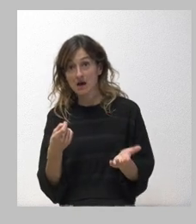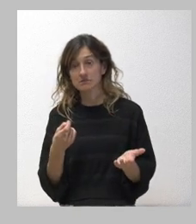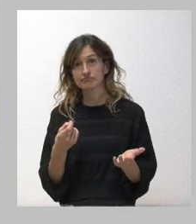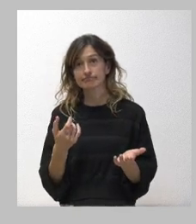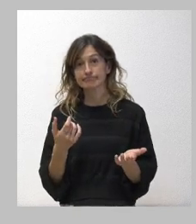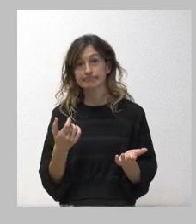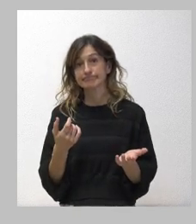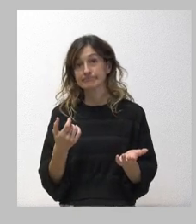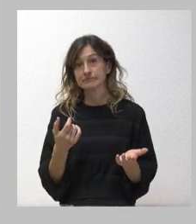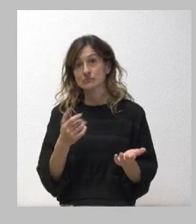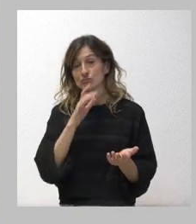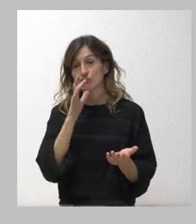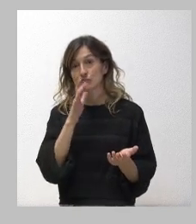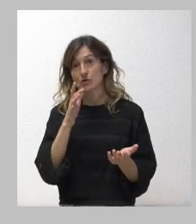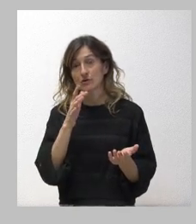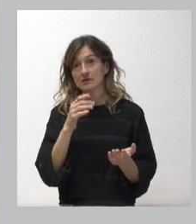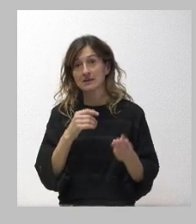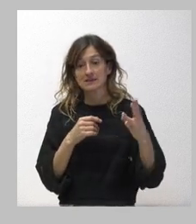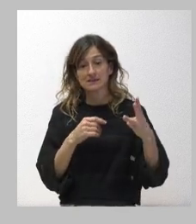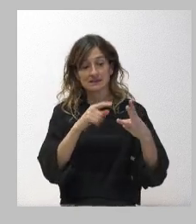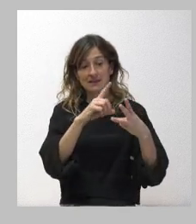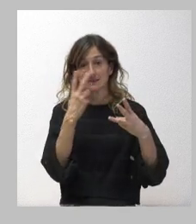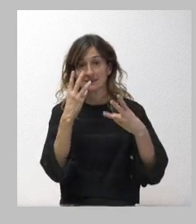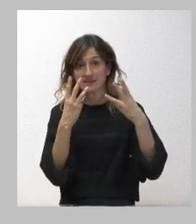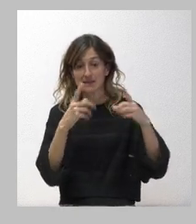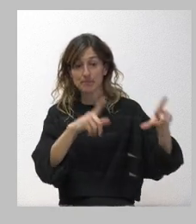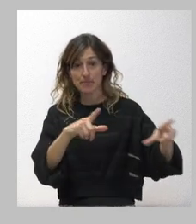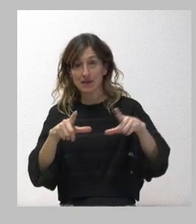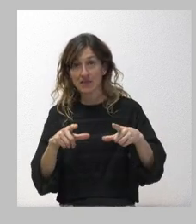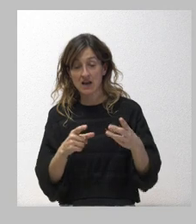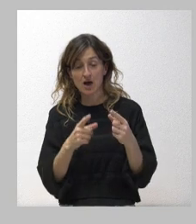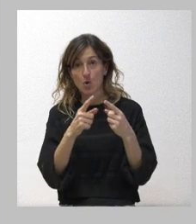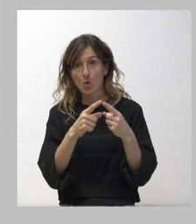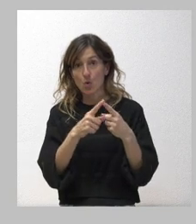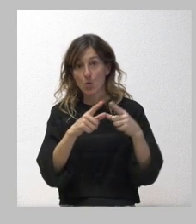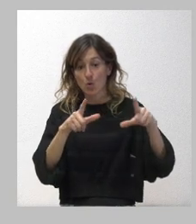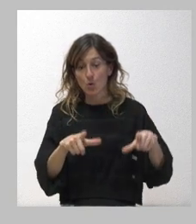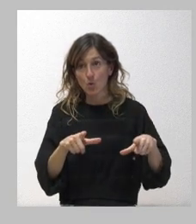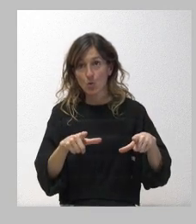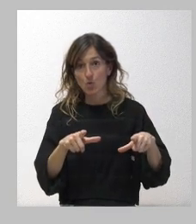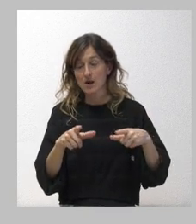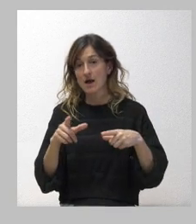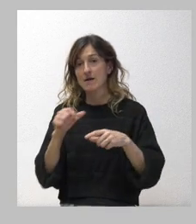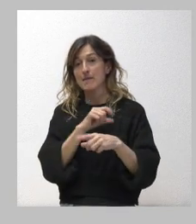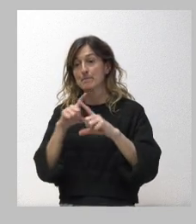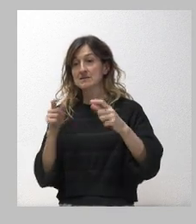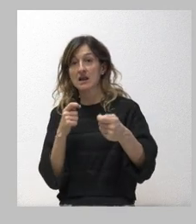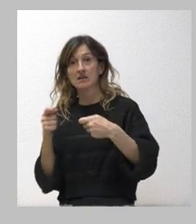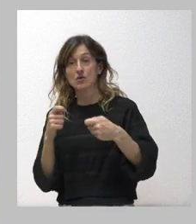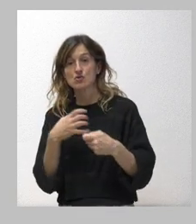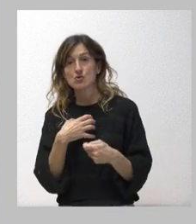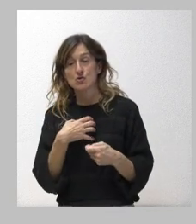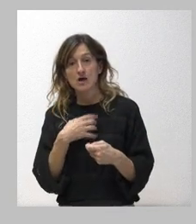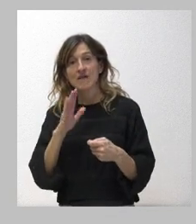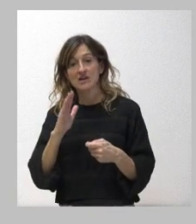se producen en una de cada tres parcelas que los particulares no quisieron negociar con estas empresas y van a ver